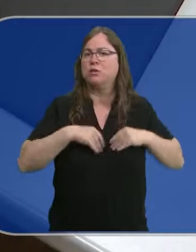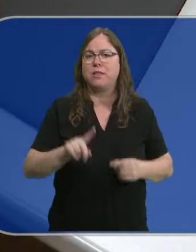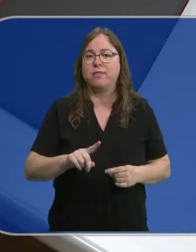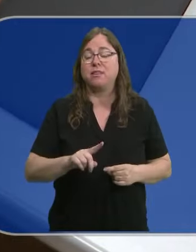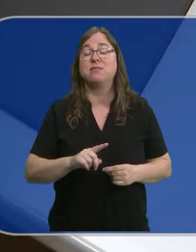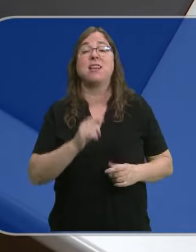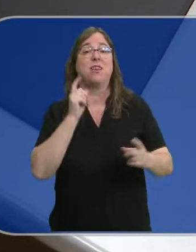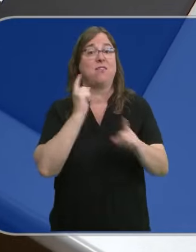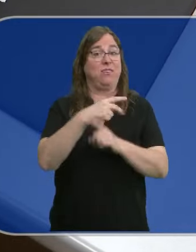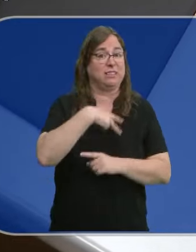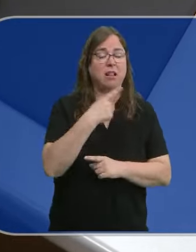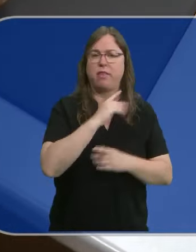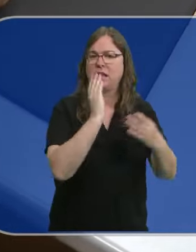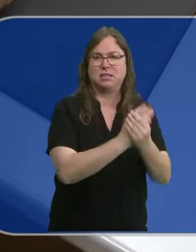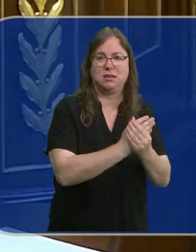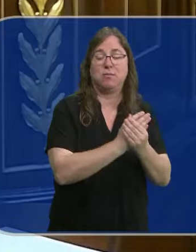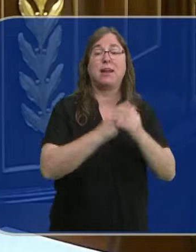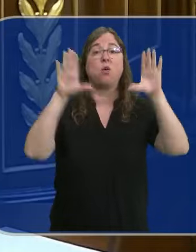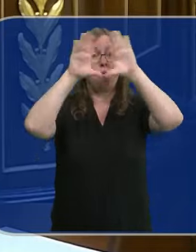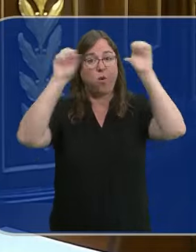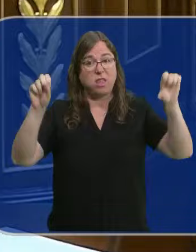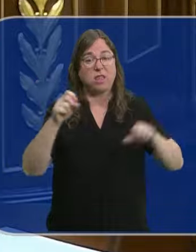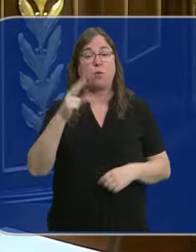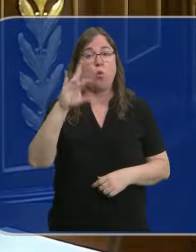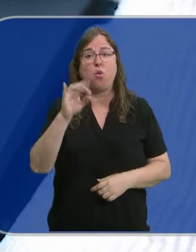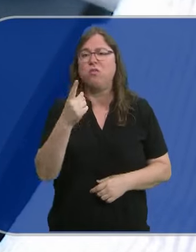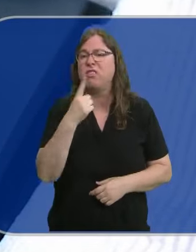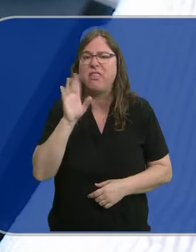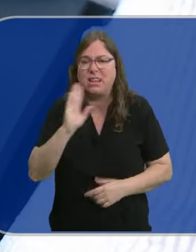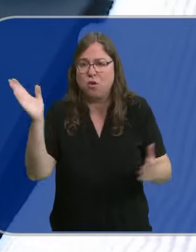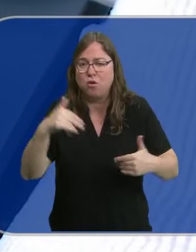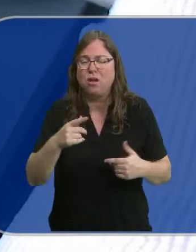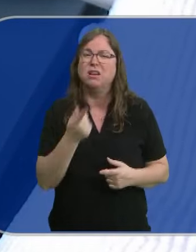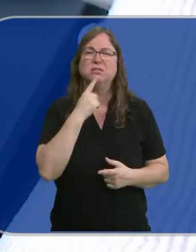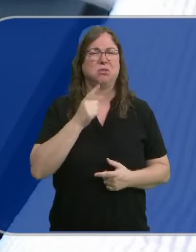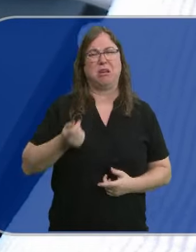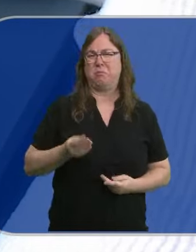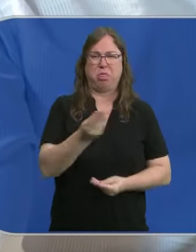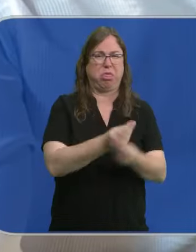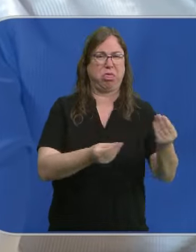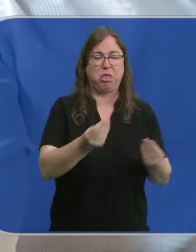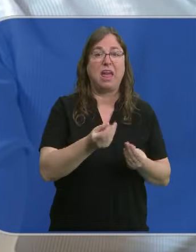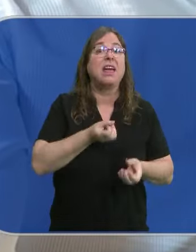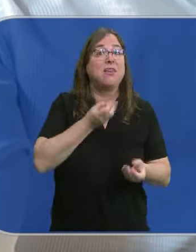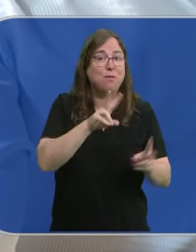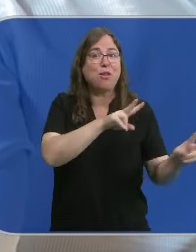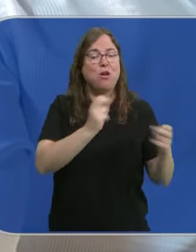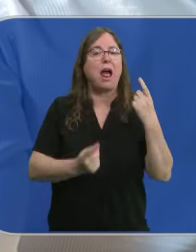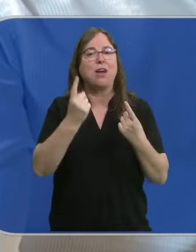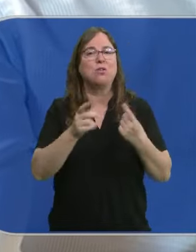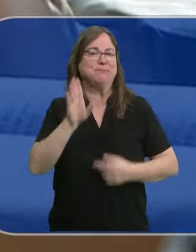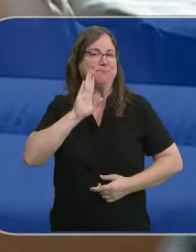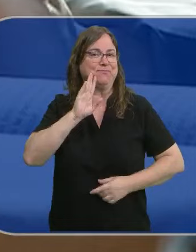causa. La UCO de la Guardia Civil descarta delito. Lo único que hay es fango. Aparecen nuevas informaciones. Algunas sobre supuestas